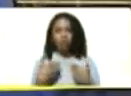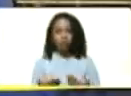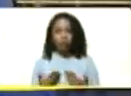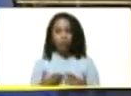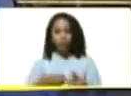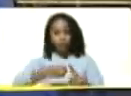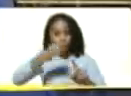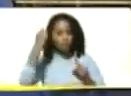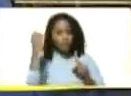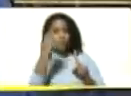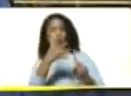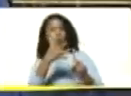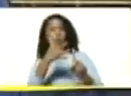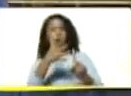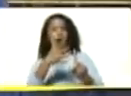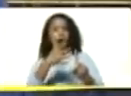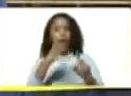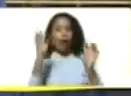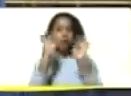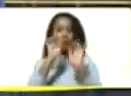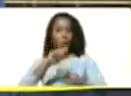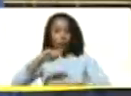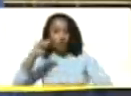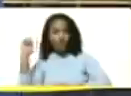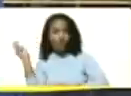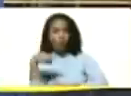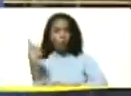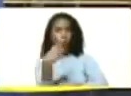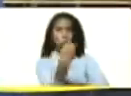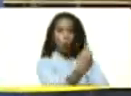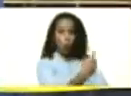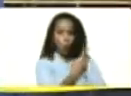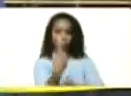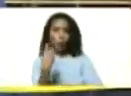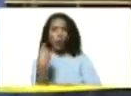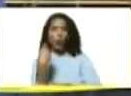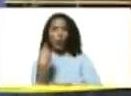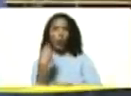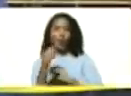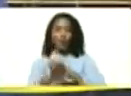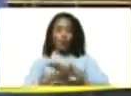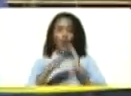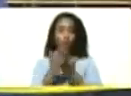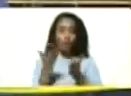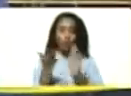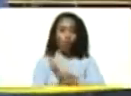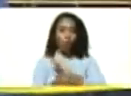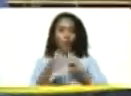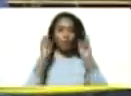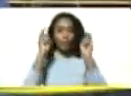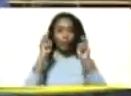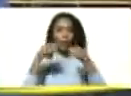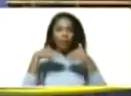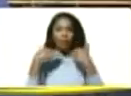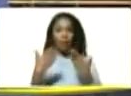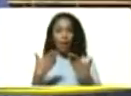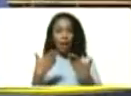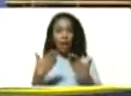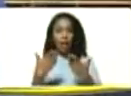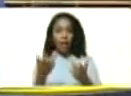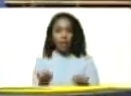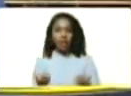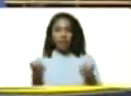impacto del efecto boomerang sobre la economía occidental y mundial producto de las